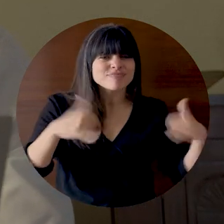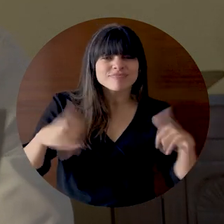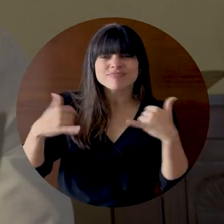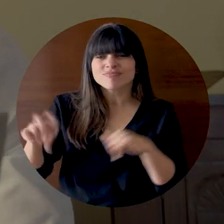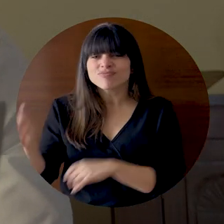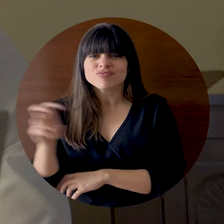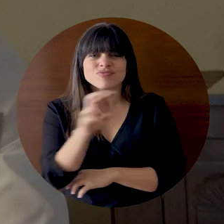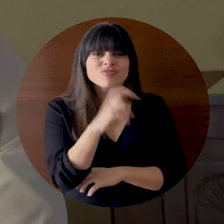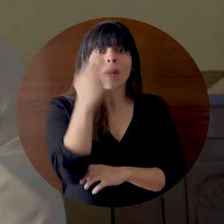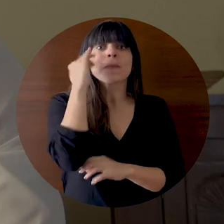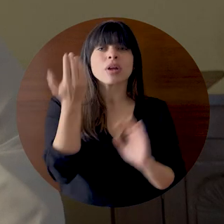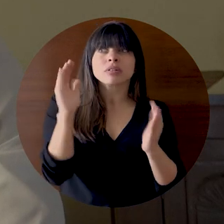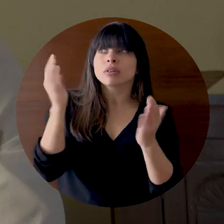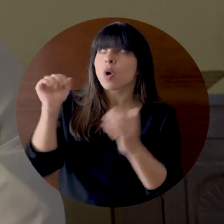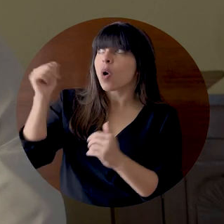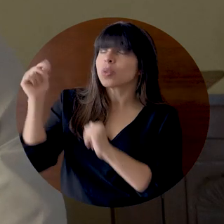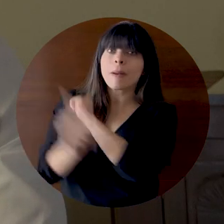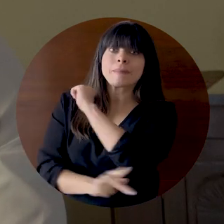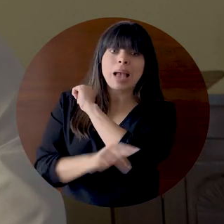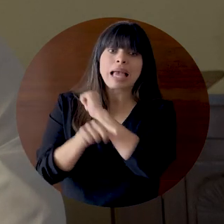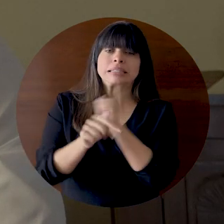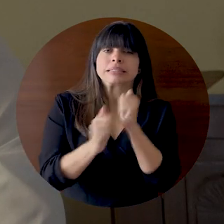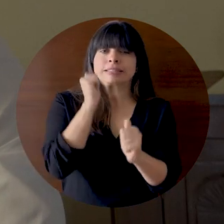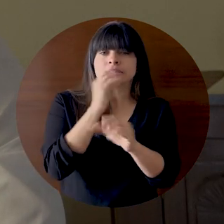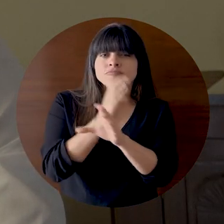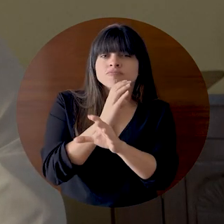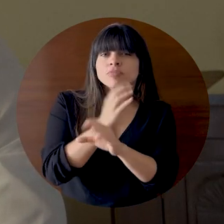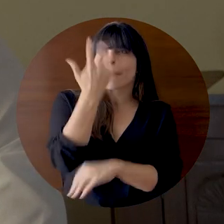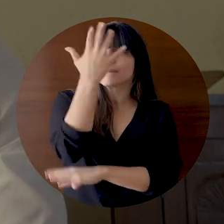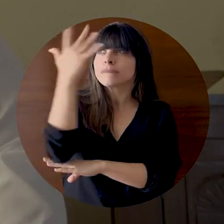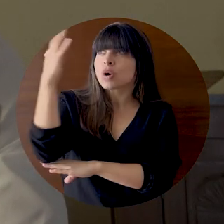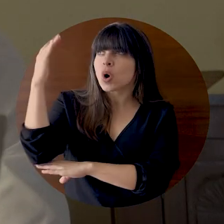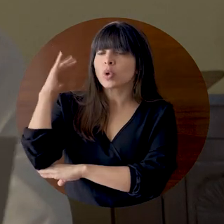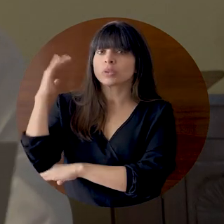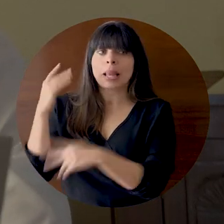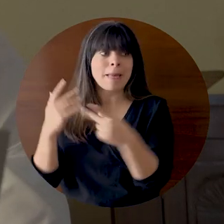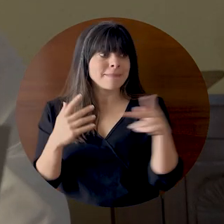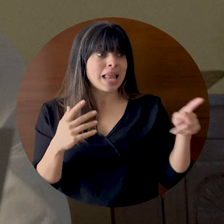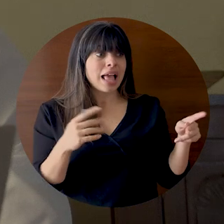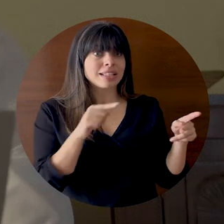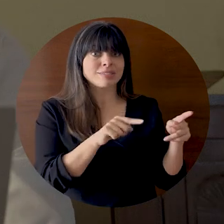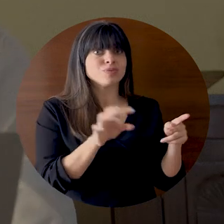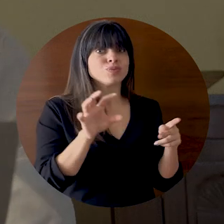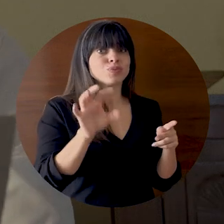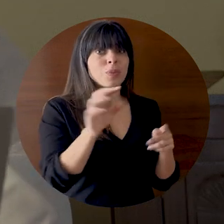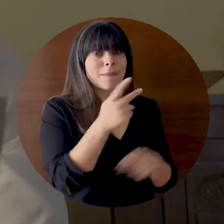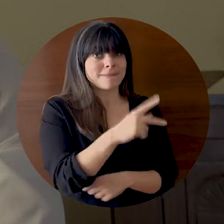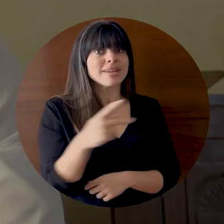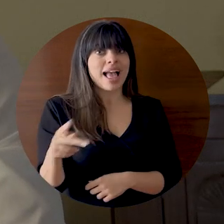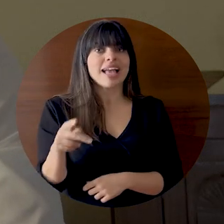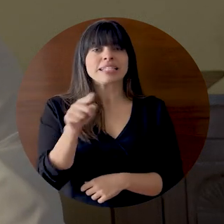explorar porque como ningún otro país hemos cuidado nuestros bosques y en nuestras playas, en tus